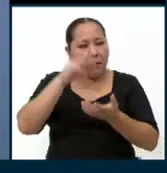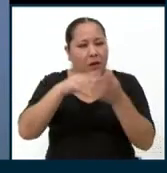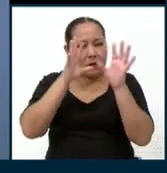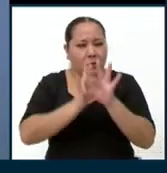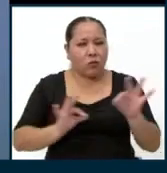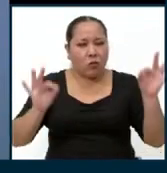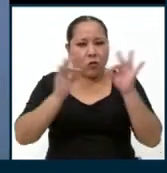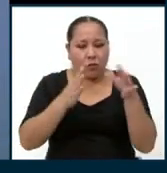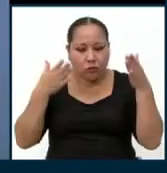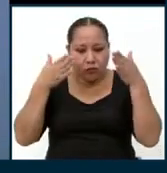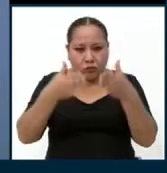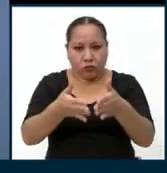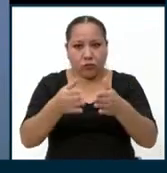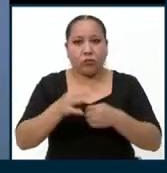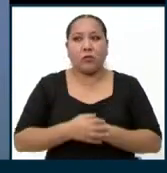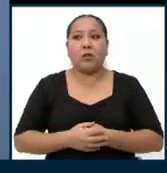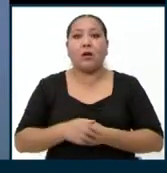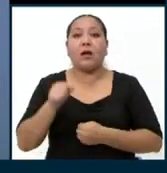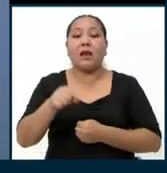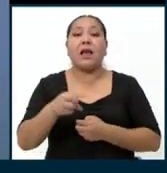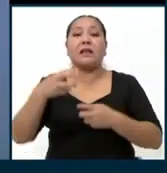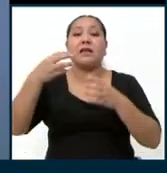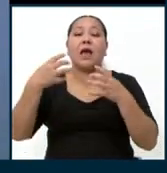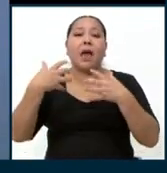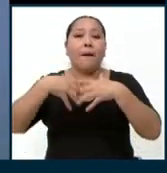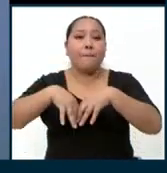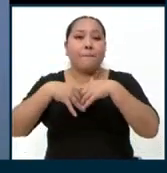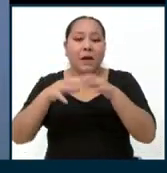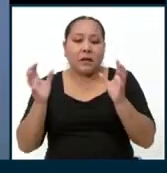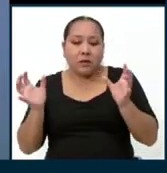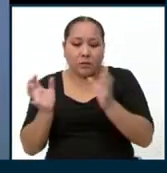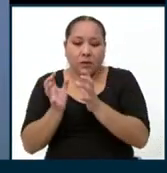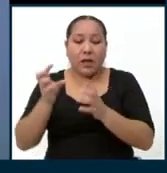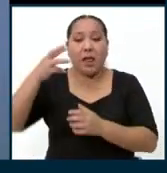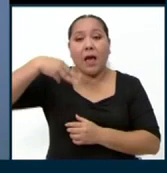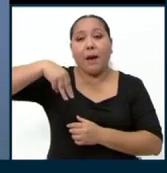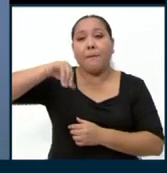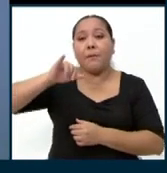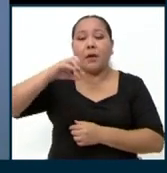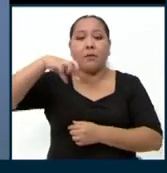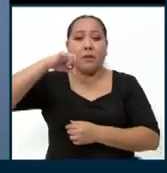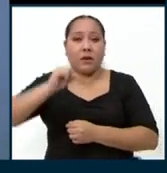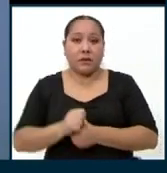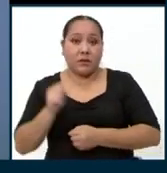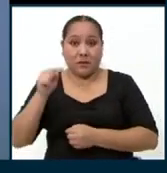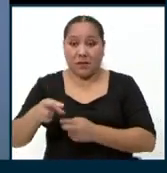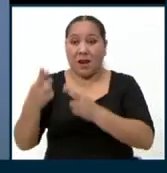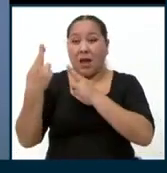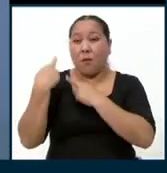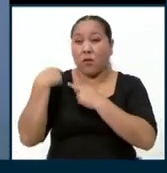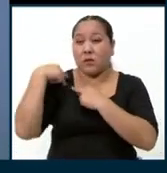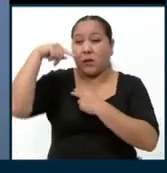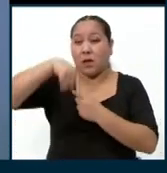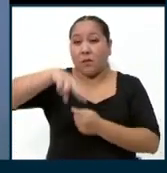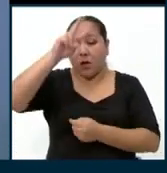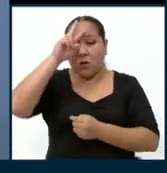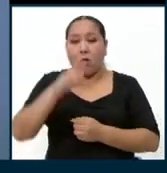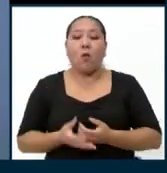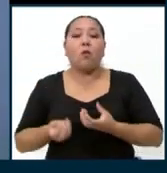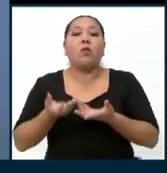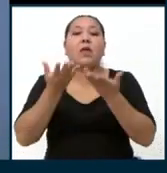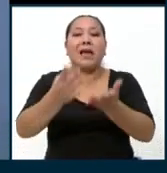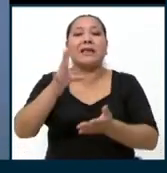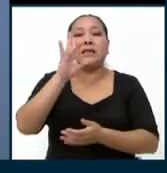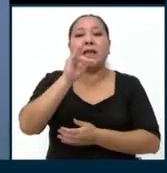esta sería con respecto a la micro y pequeña empresa. La MIPES es responsable en el Perú de generar el 70% de puestos de